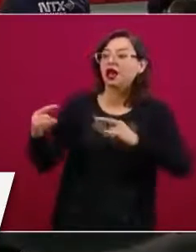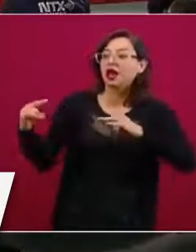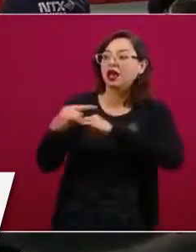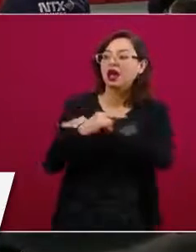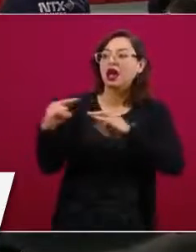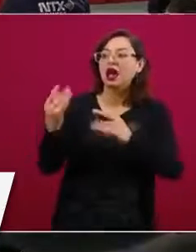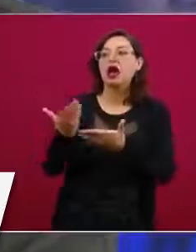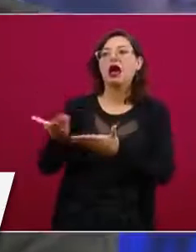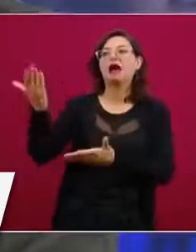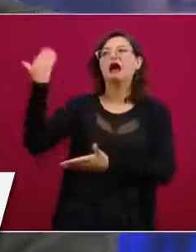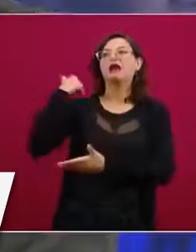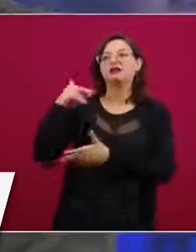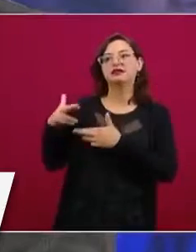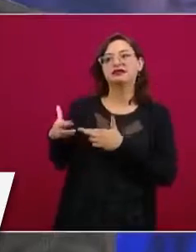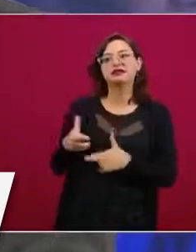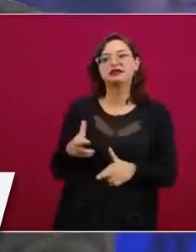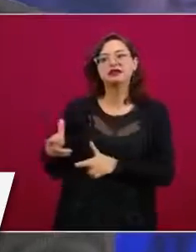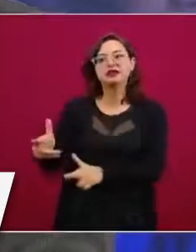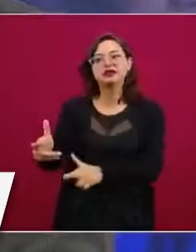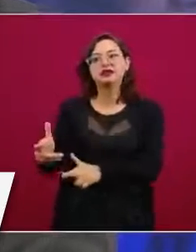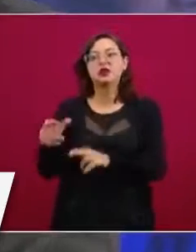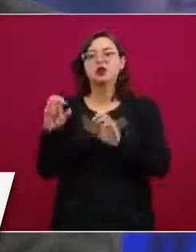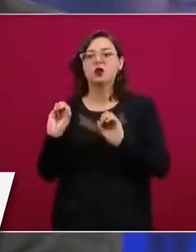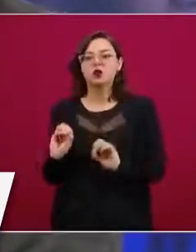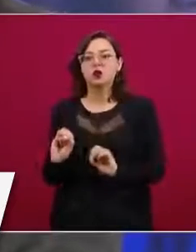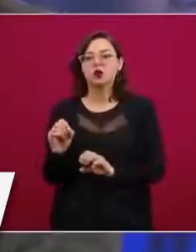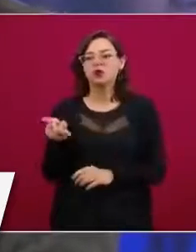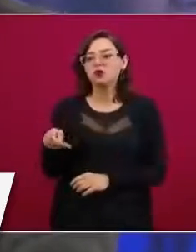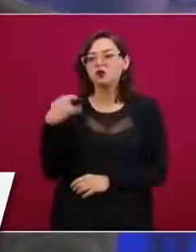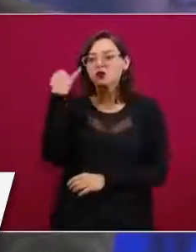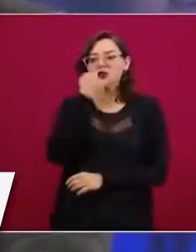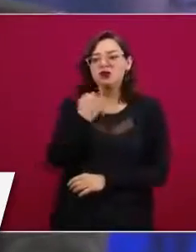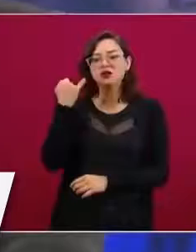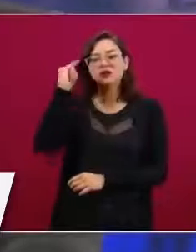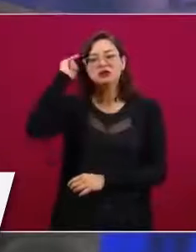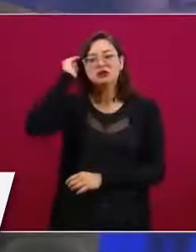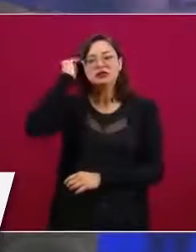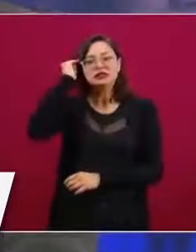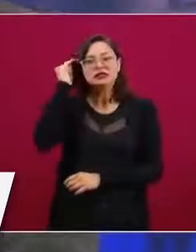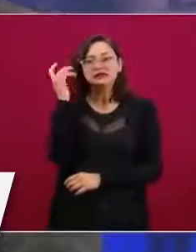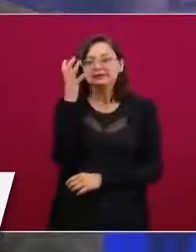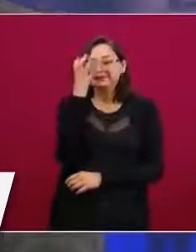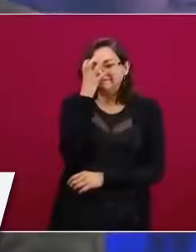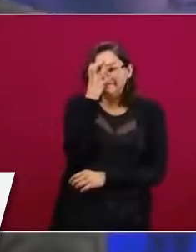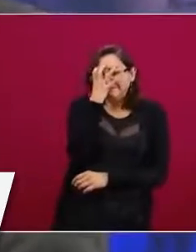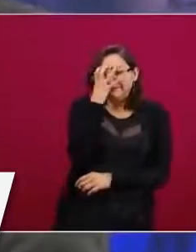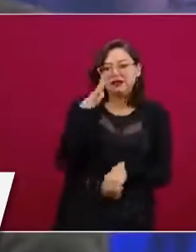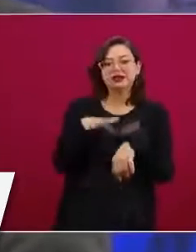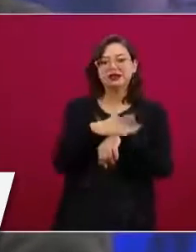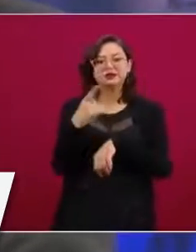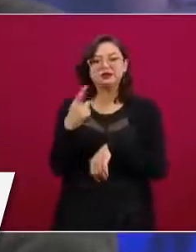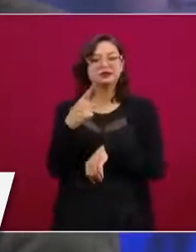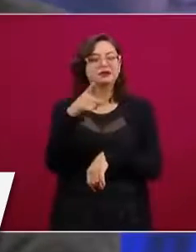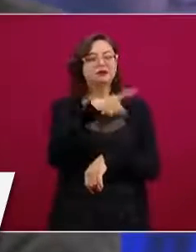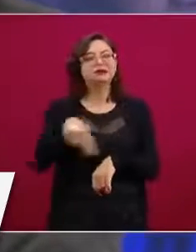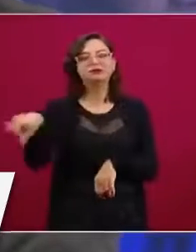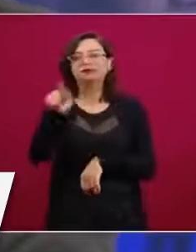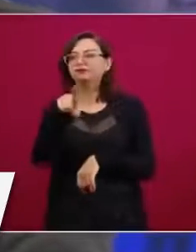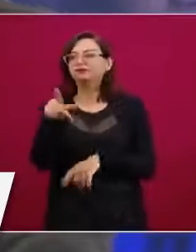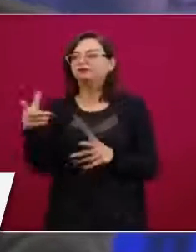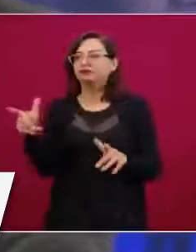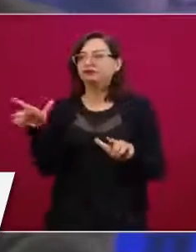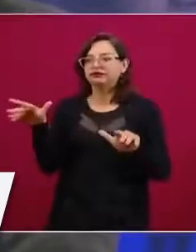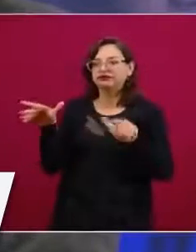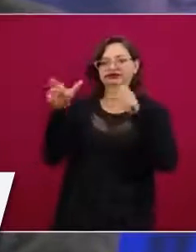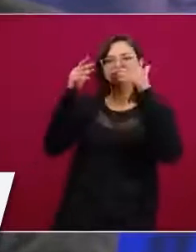o que te admita que de niño le daba pena hablar su lengua materna, porque la sociedad era muy cerrada para incluir la grandeza de nuestras